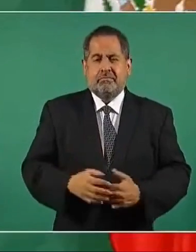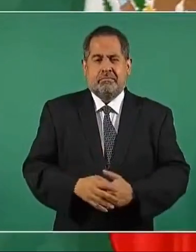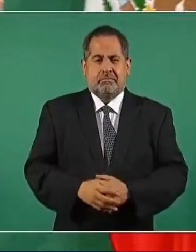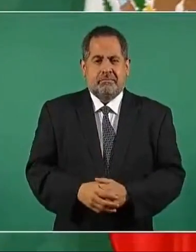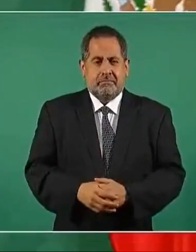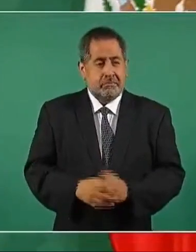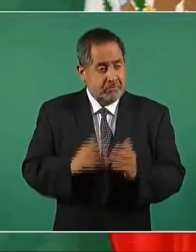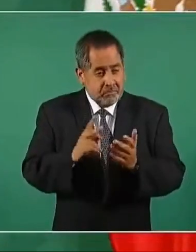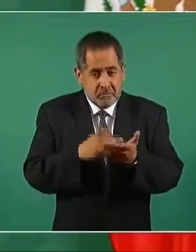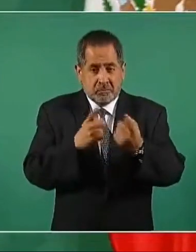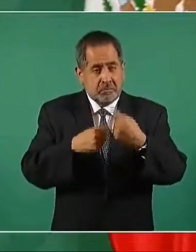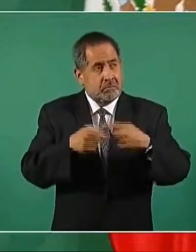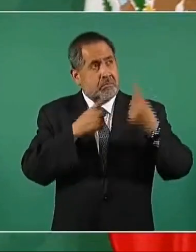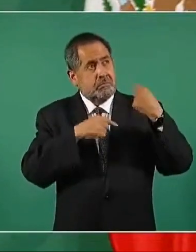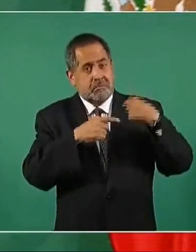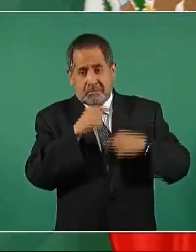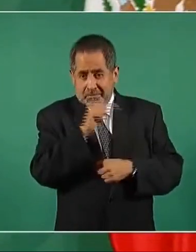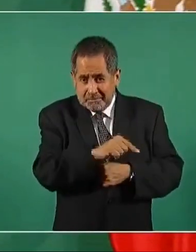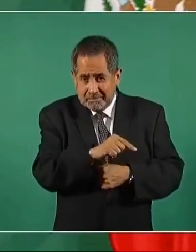¿Regresar a eso?